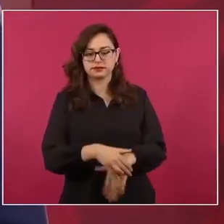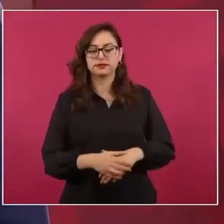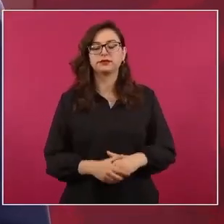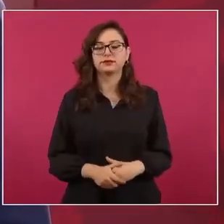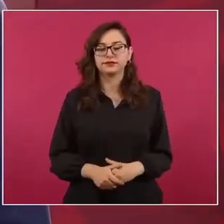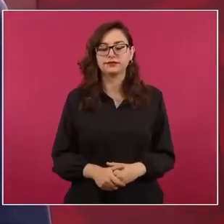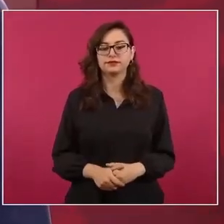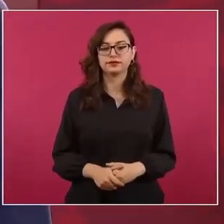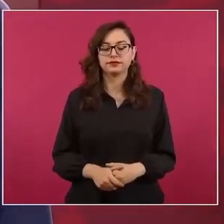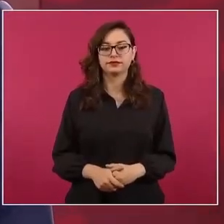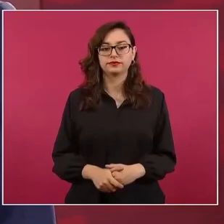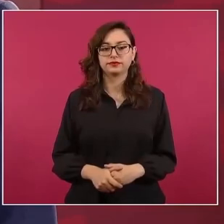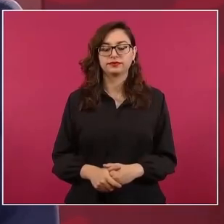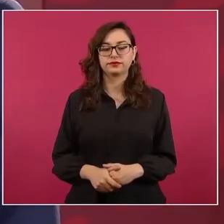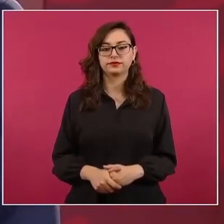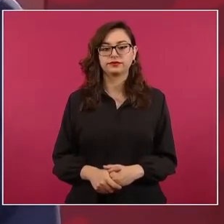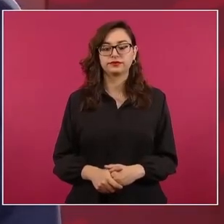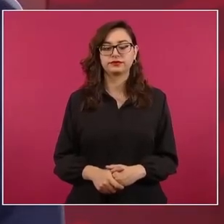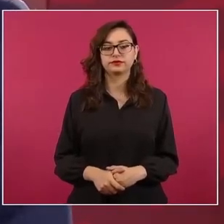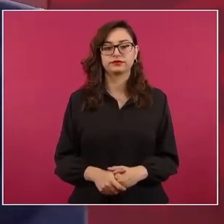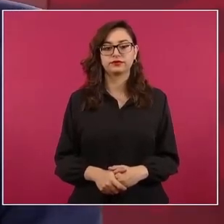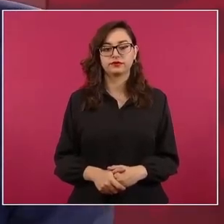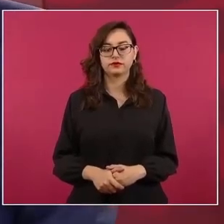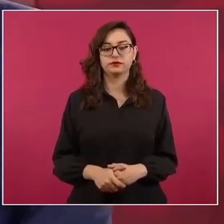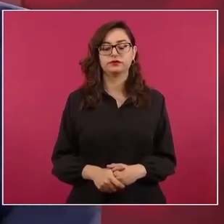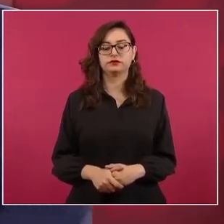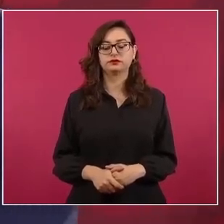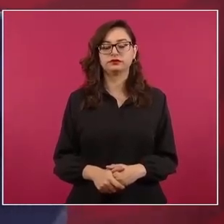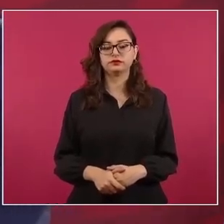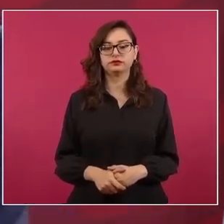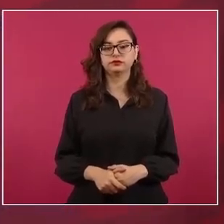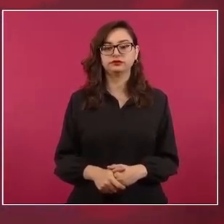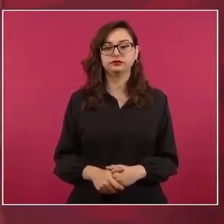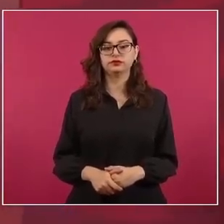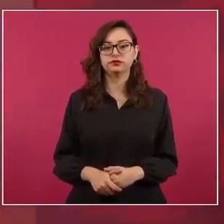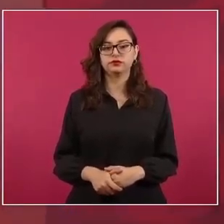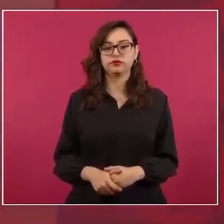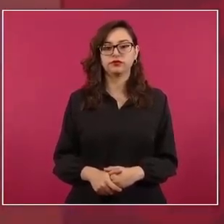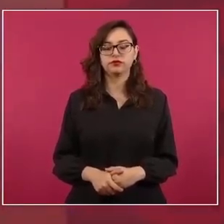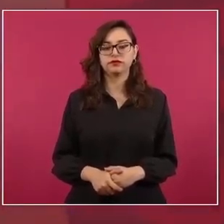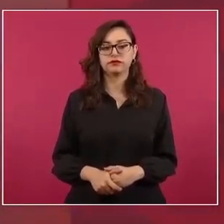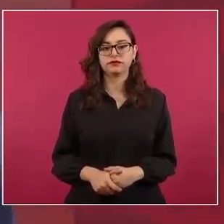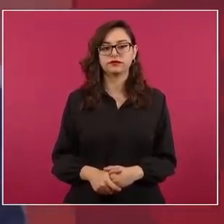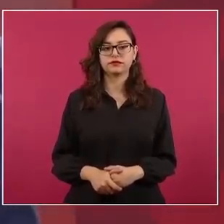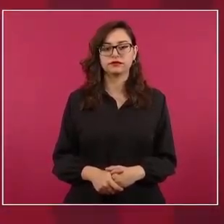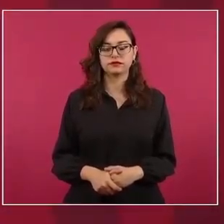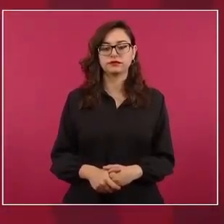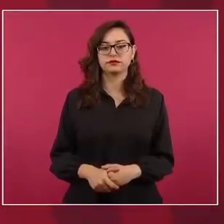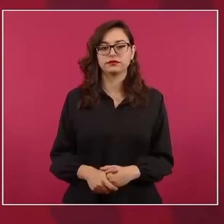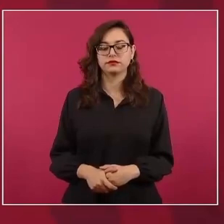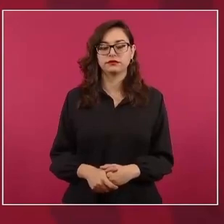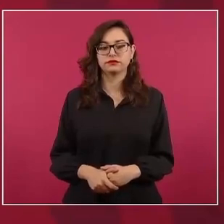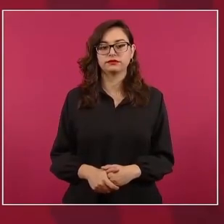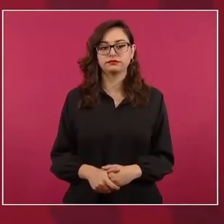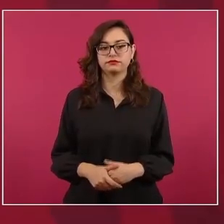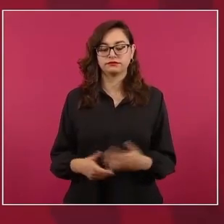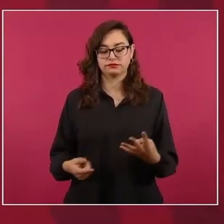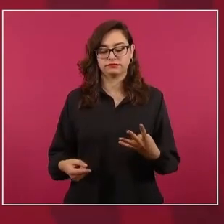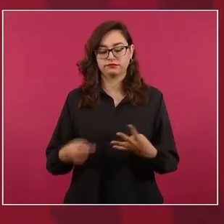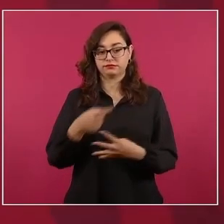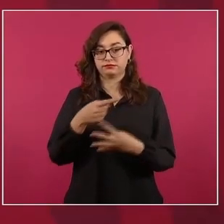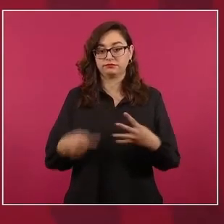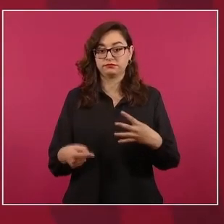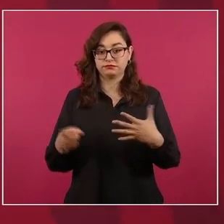También no fue una invención de mi parte